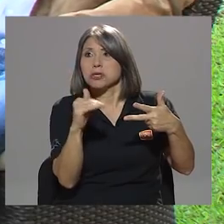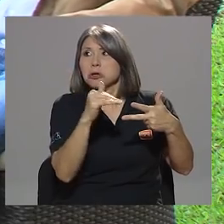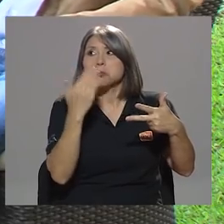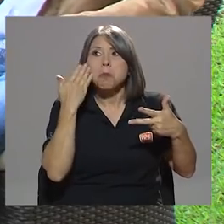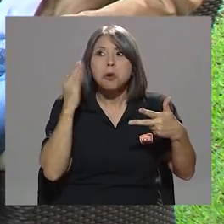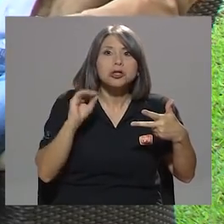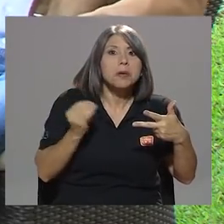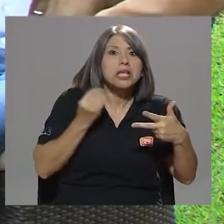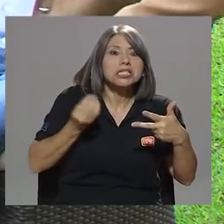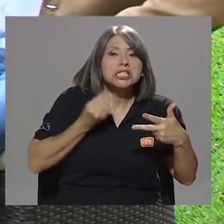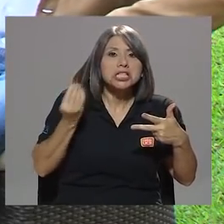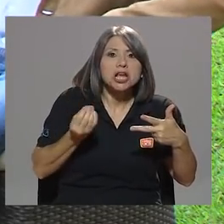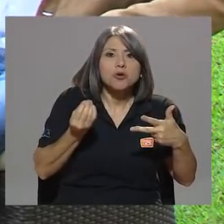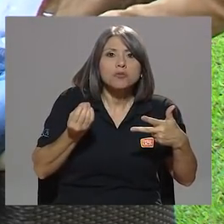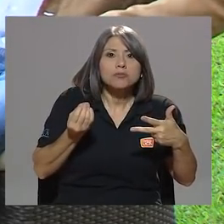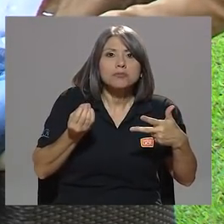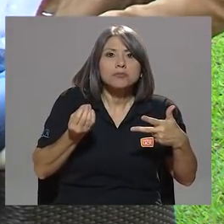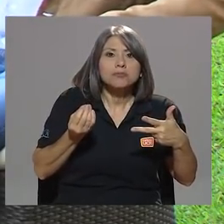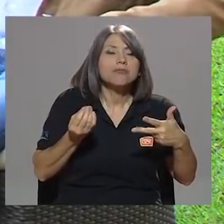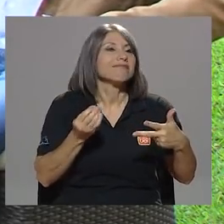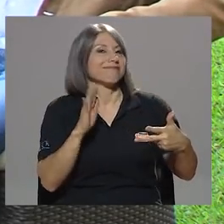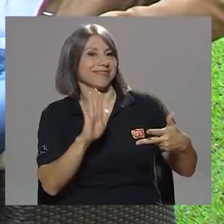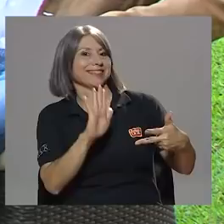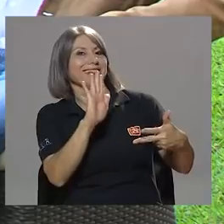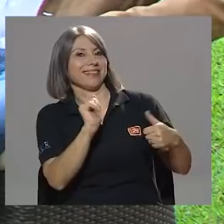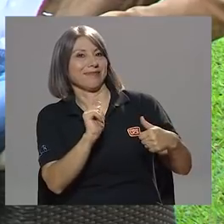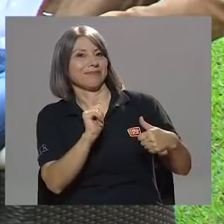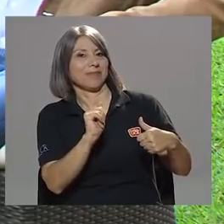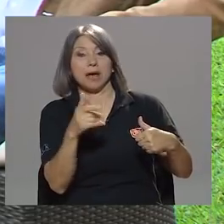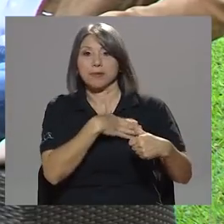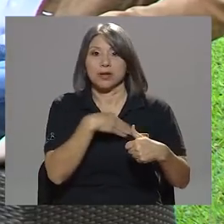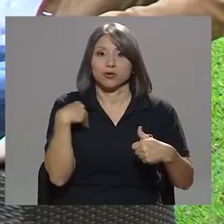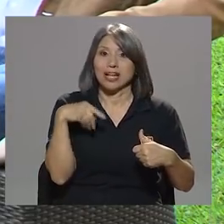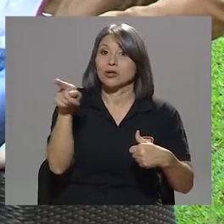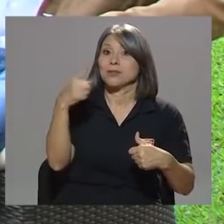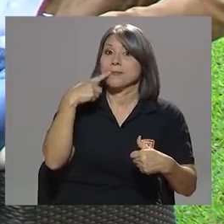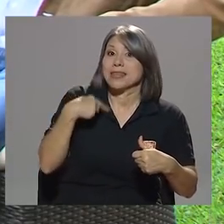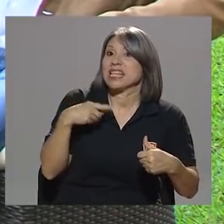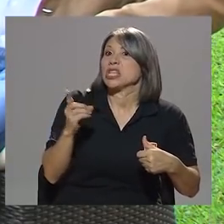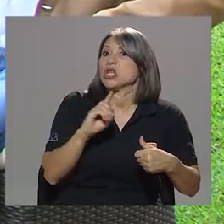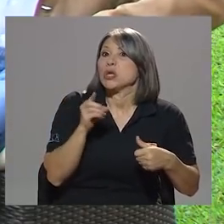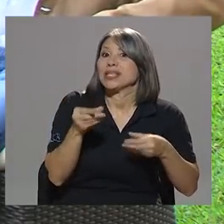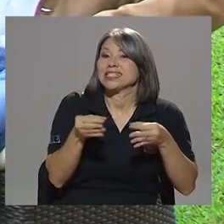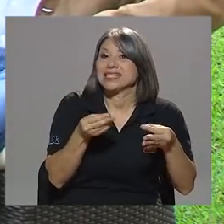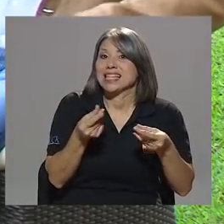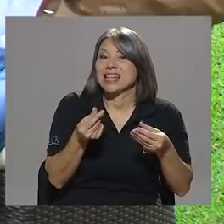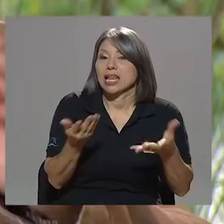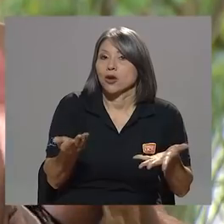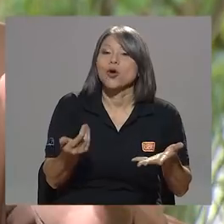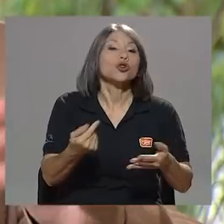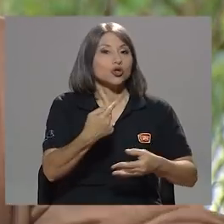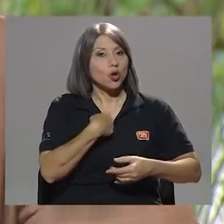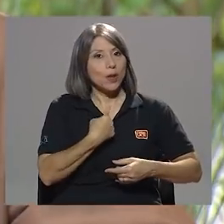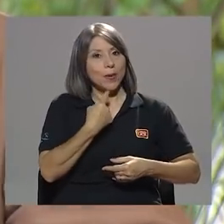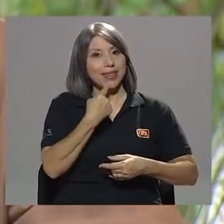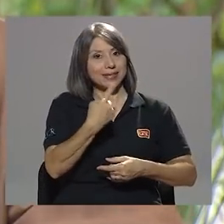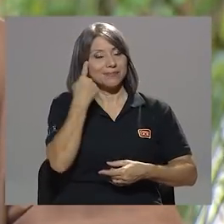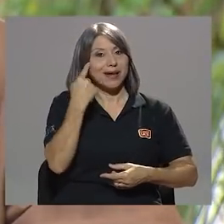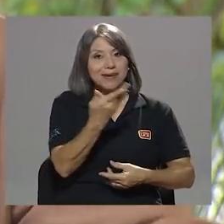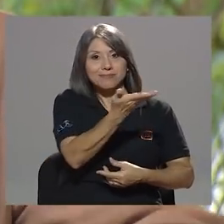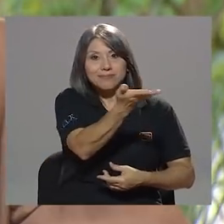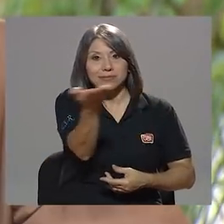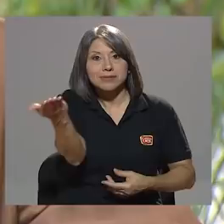A mí me gustaría que usted pueda dar una versión de ese dinero. Le voy a dar la versión para los